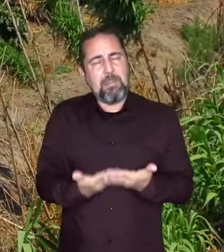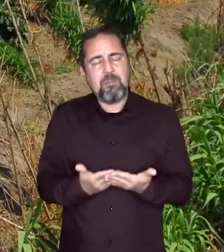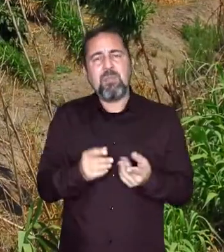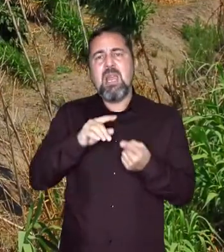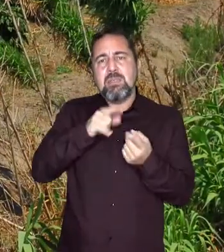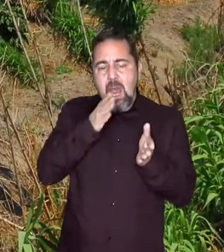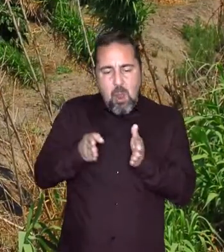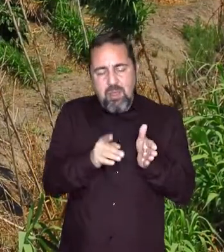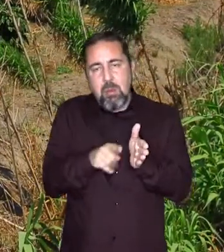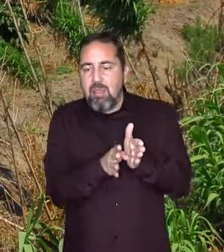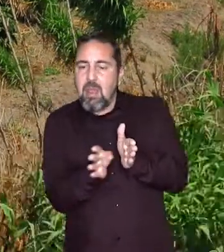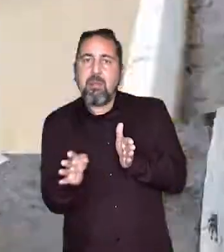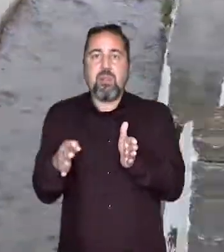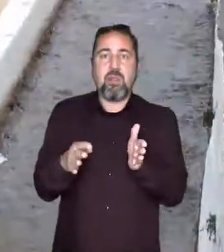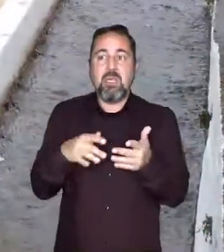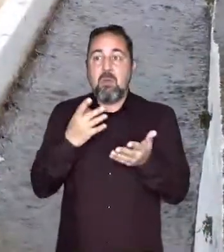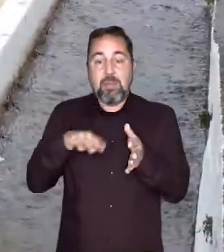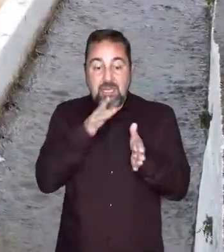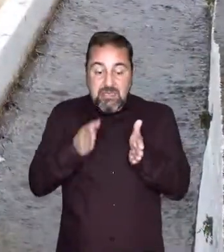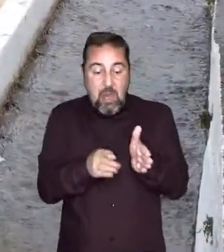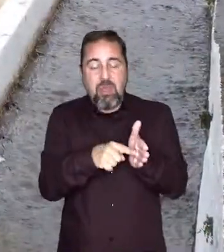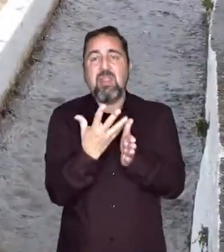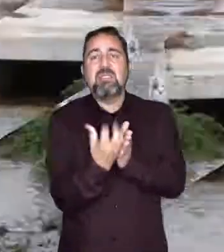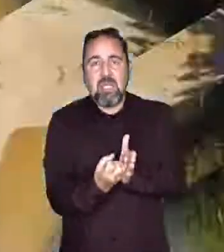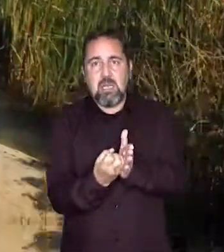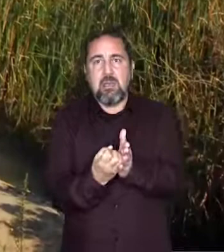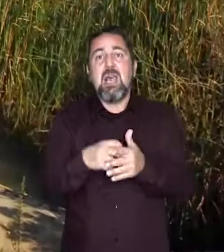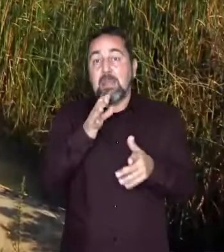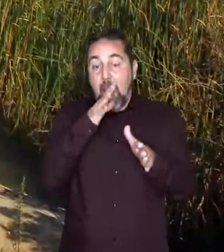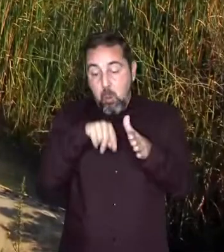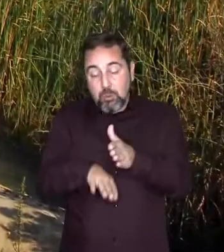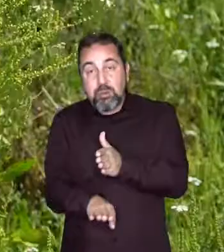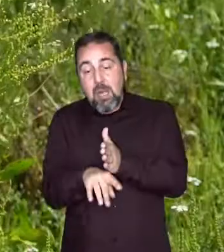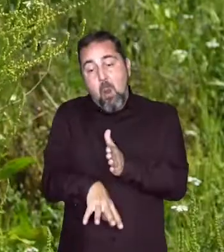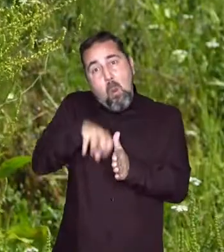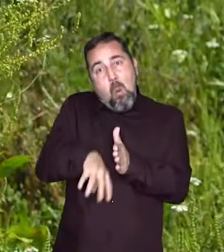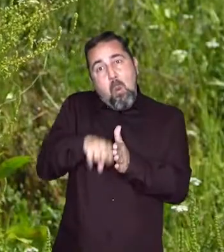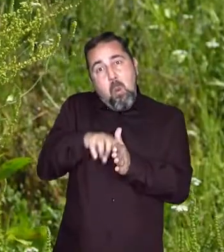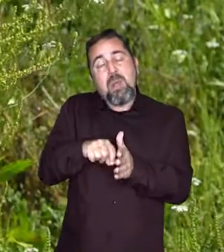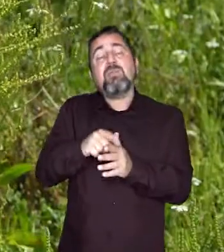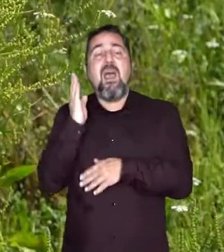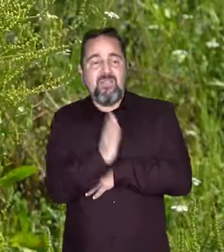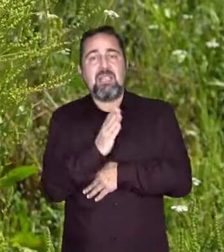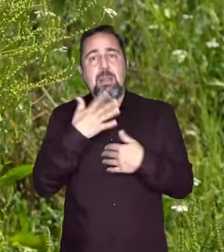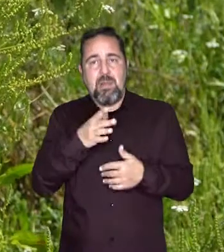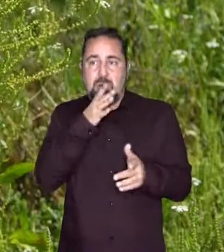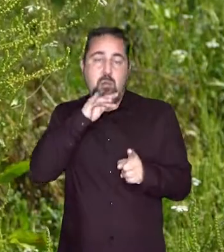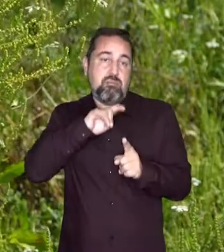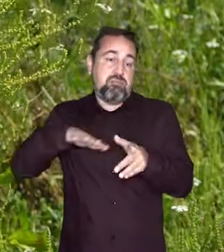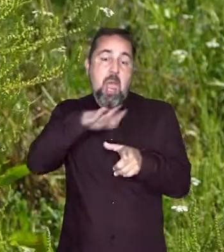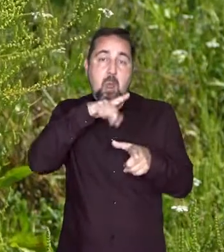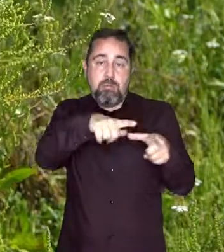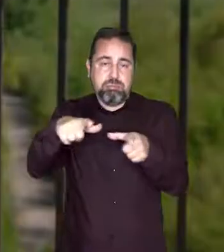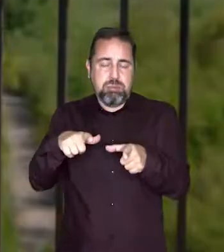agricultura, las derivaciones de los cauces, que en ocasiones los dejan secos, y los bombeos de agua subterránea que afectan al estado de los